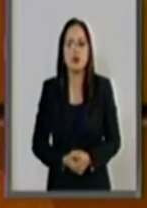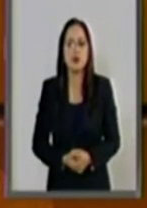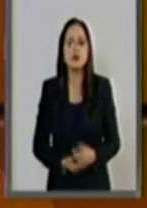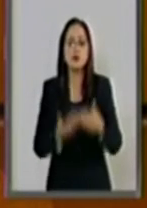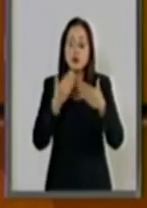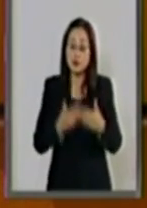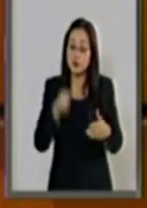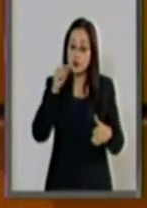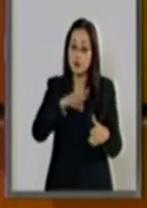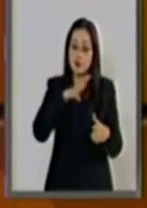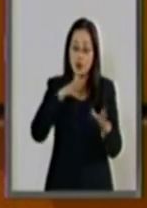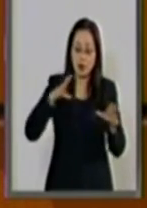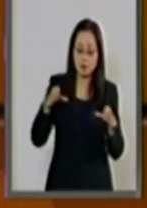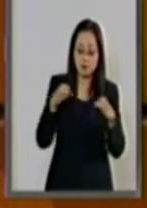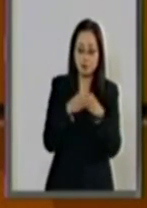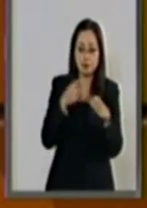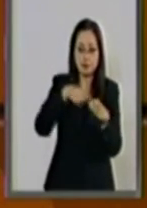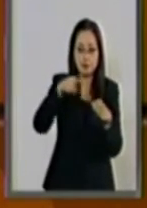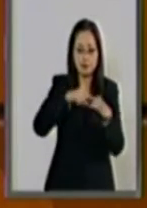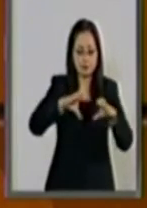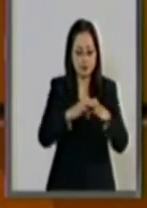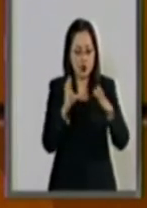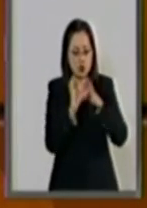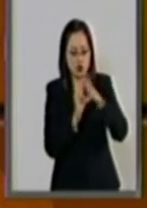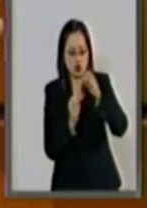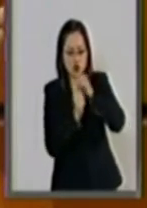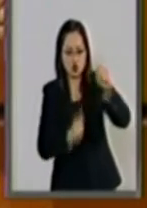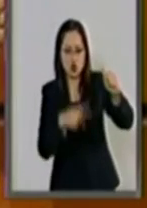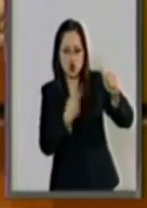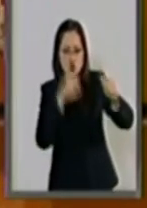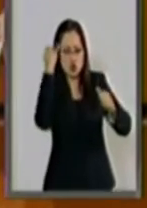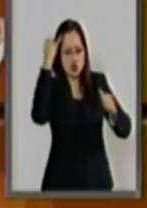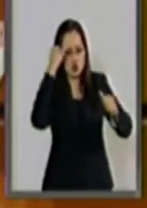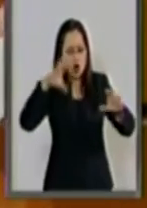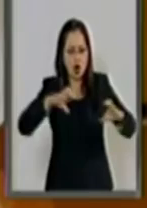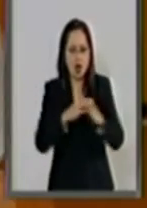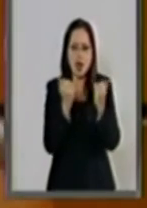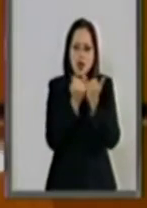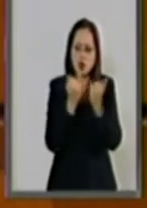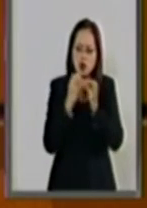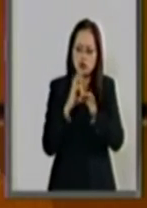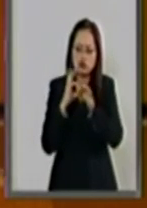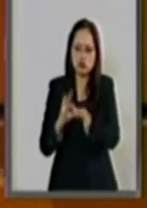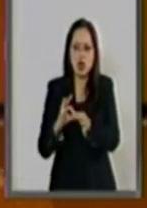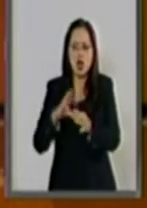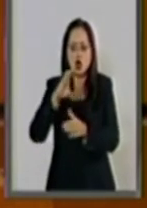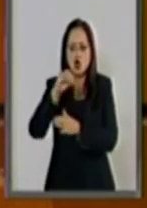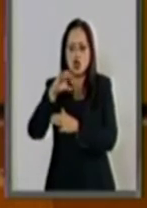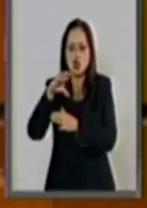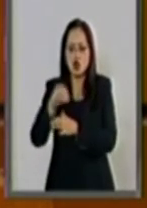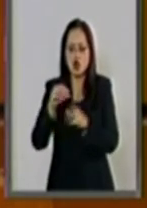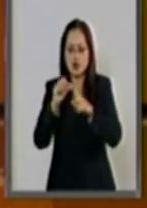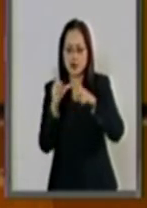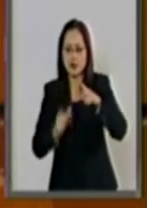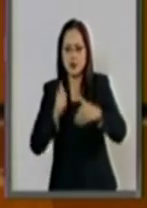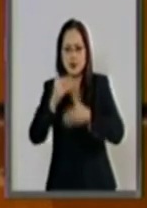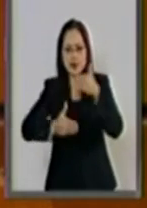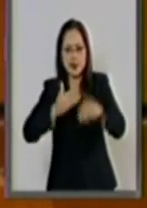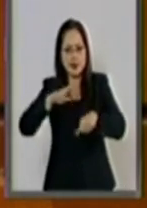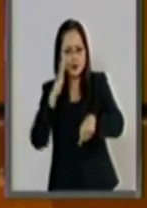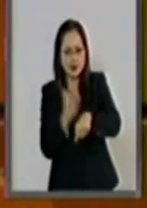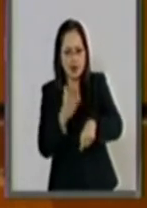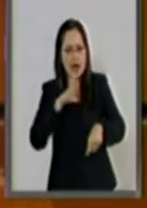Conforme al espíritu del constituyente permanente, fue expedido entonces el Código Nacional de Procedimientos